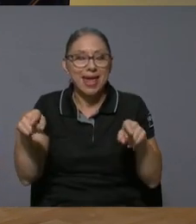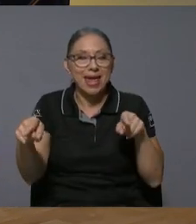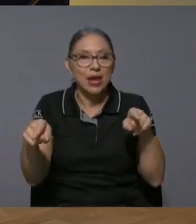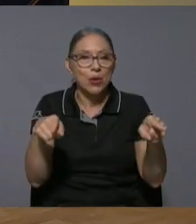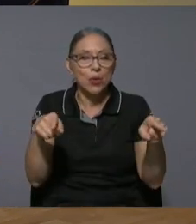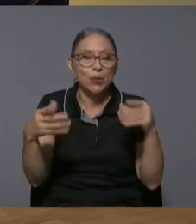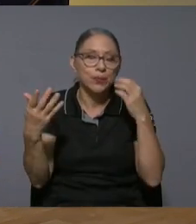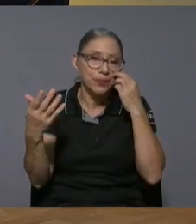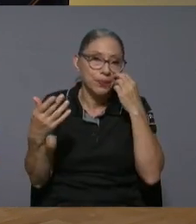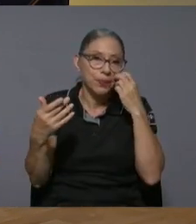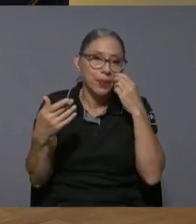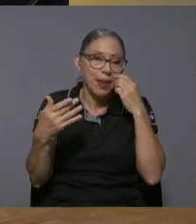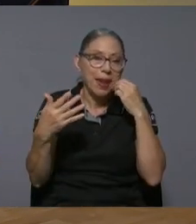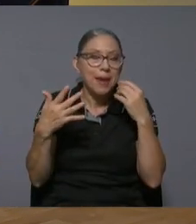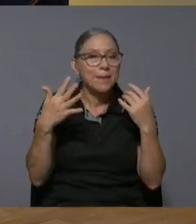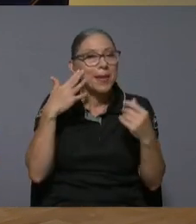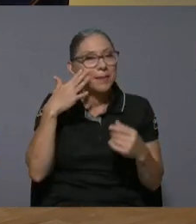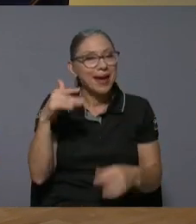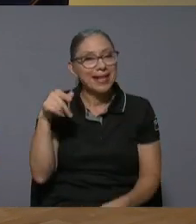en eso